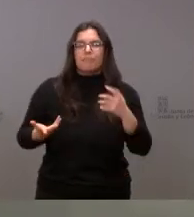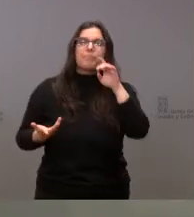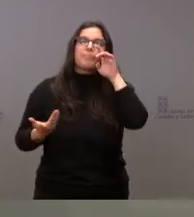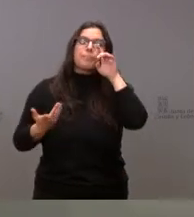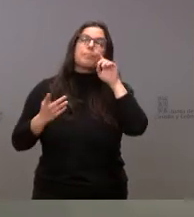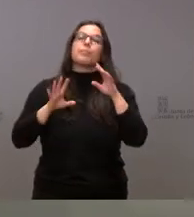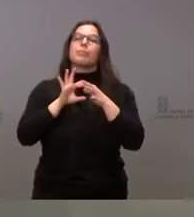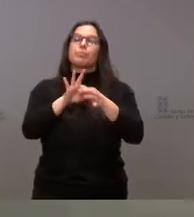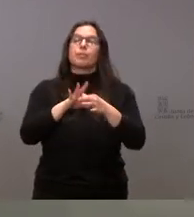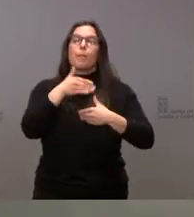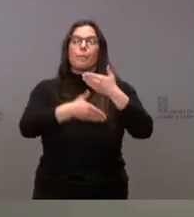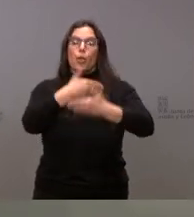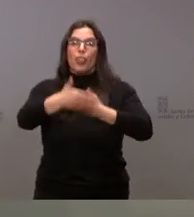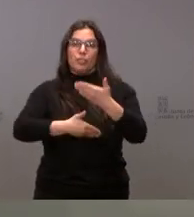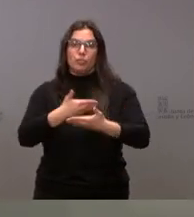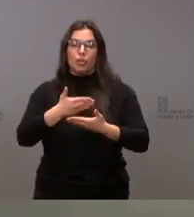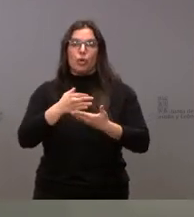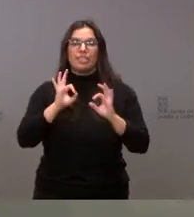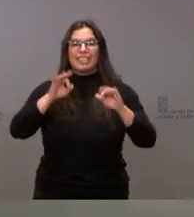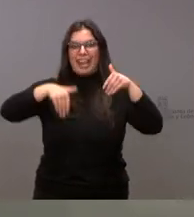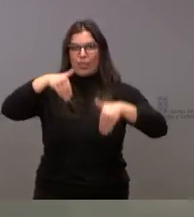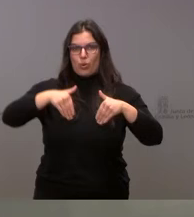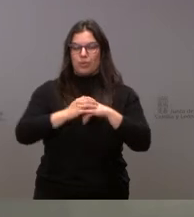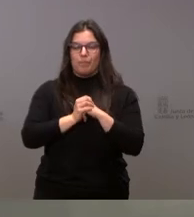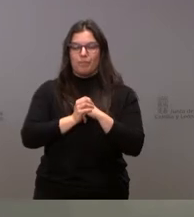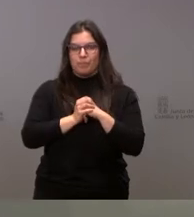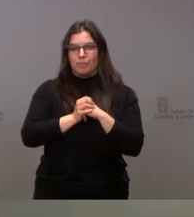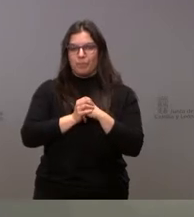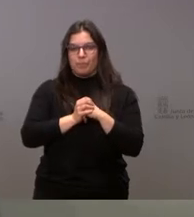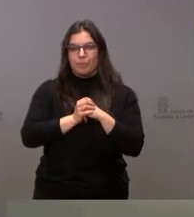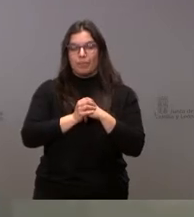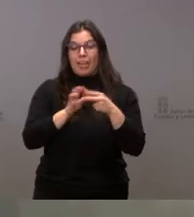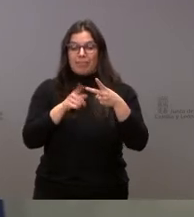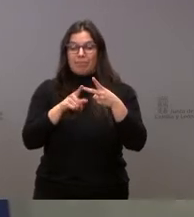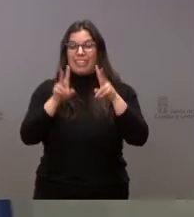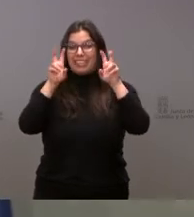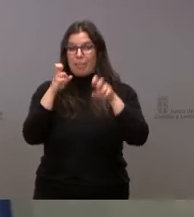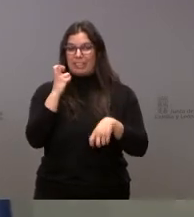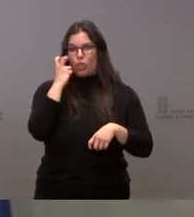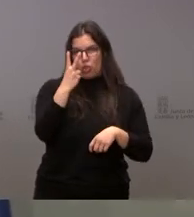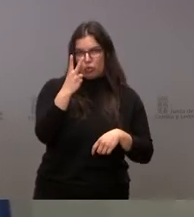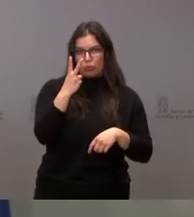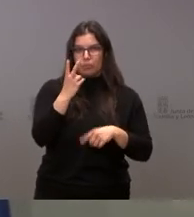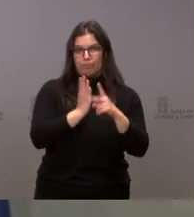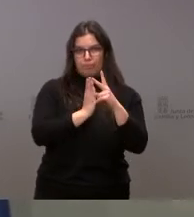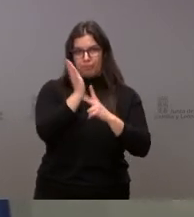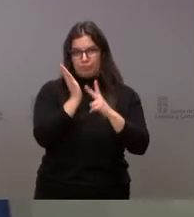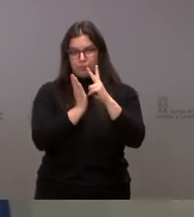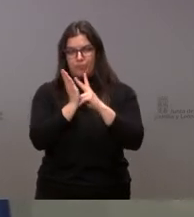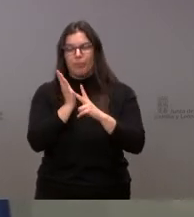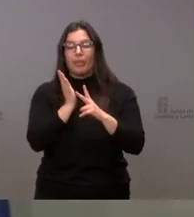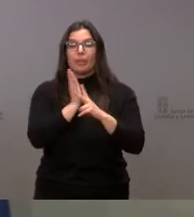este caso vinculado al proceso electoral. Quizá dos elementos fundamentales. Las rutas del